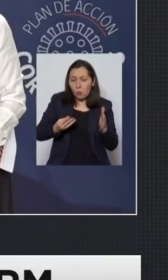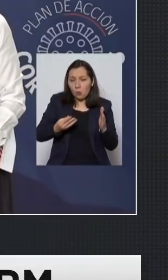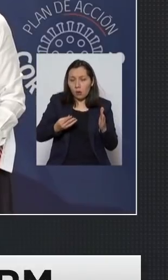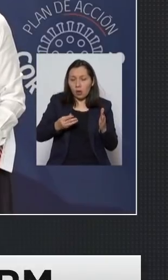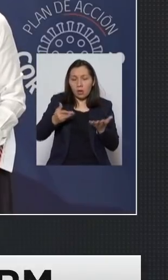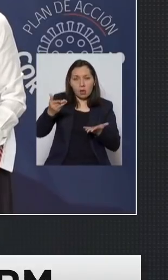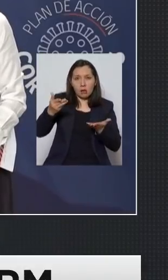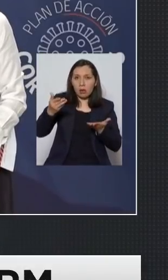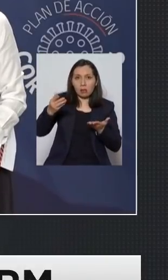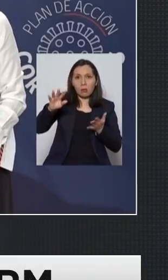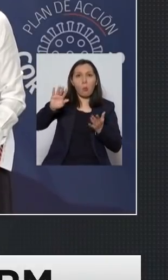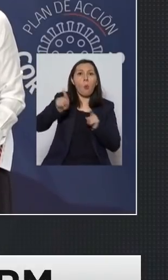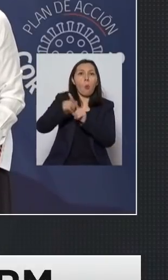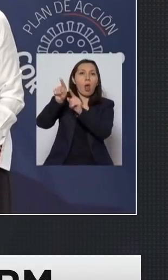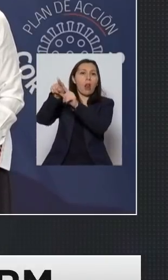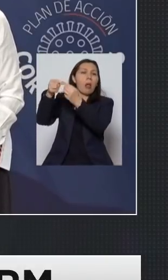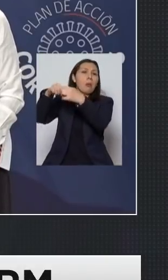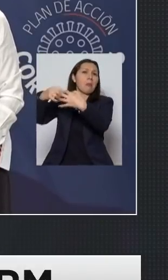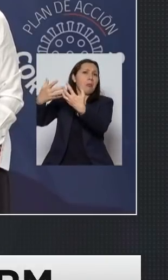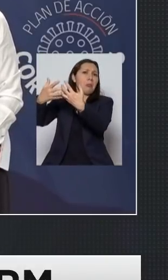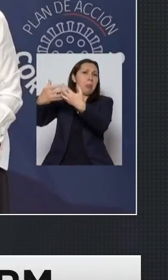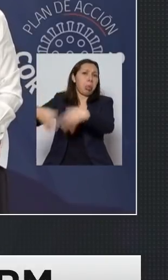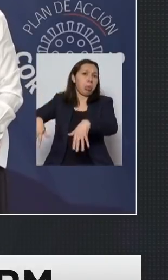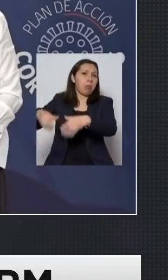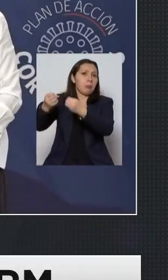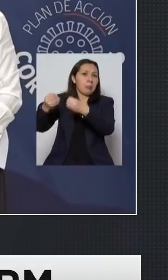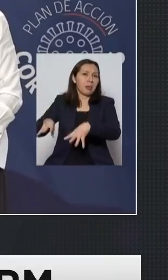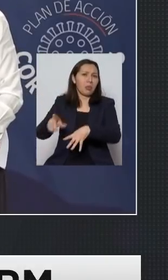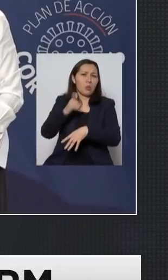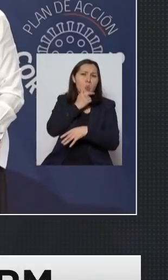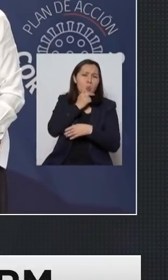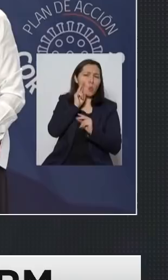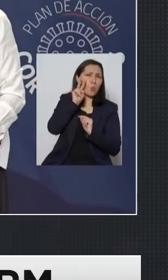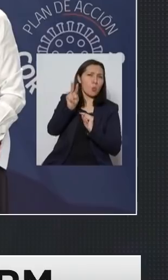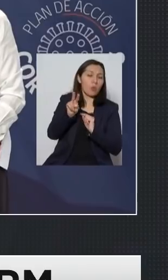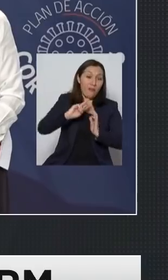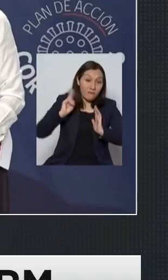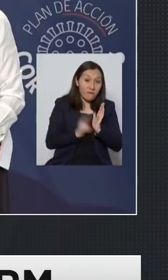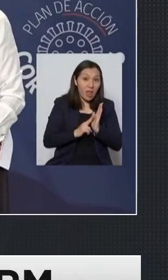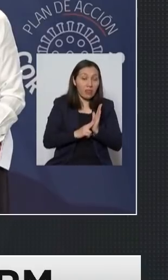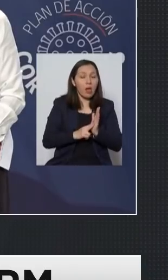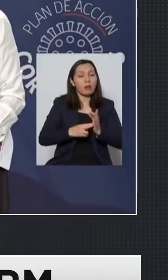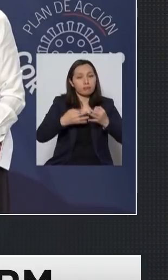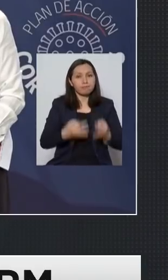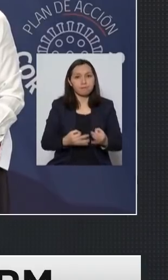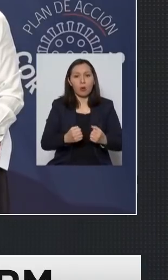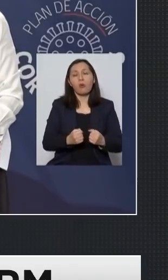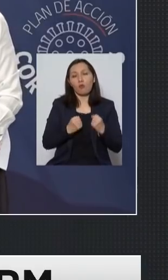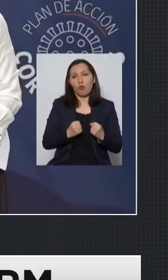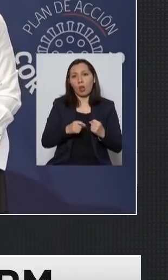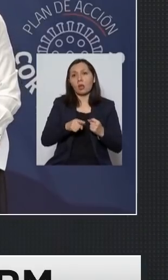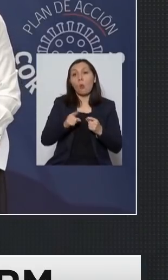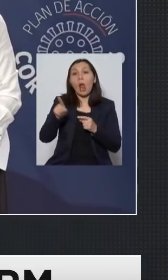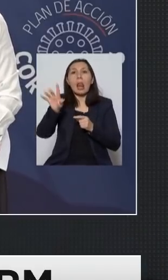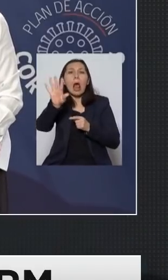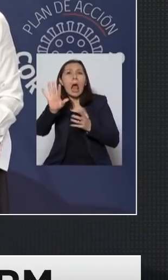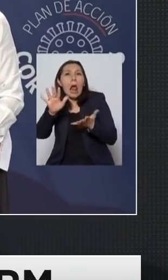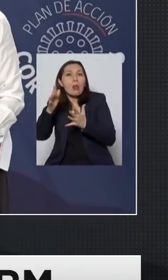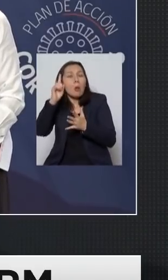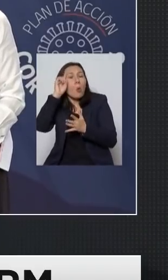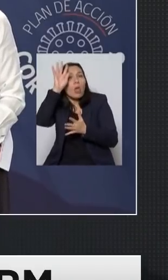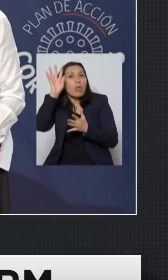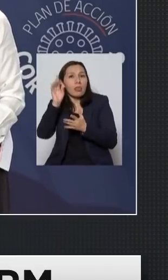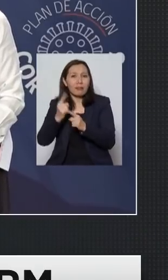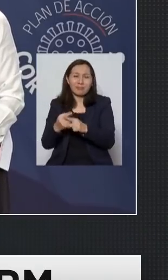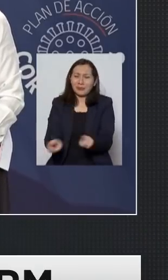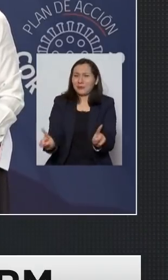efectivamente entran a ser dudosos porque la realidad es mucho más poderosa que cualquier simulación y es por eso